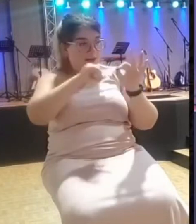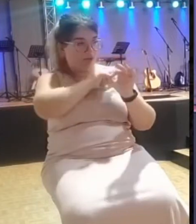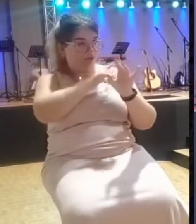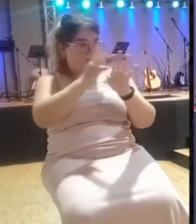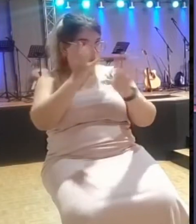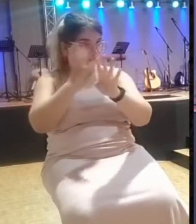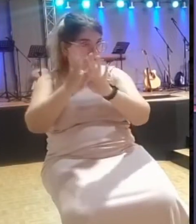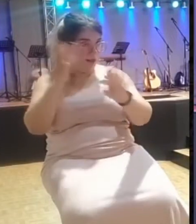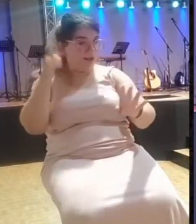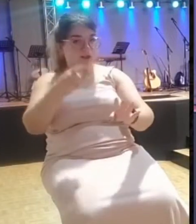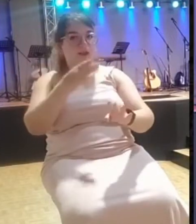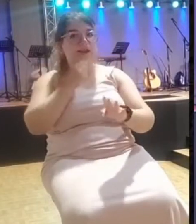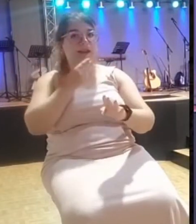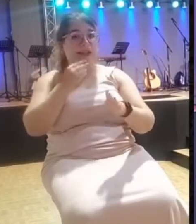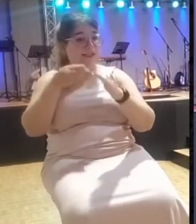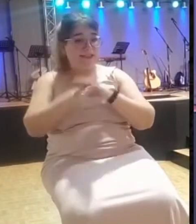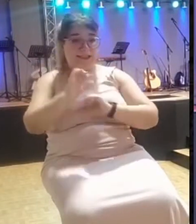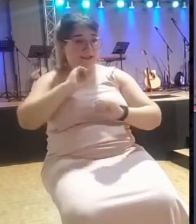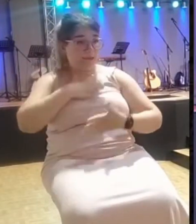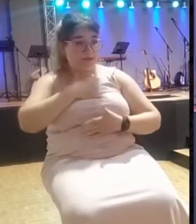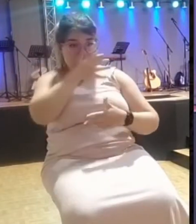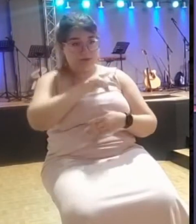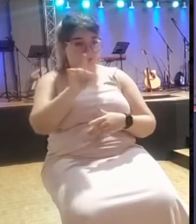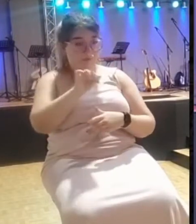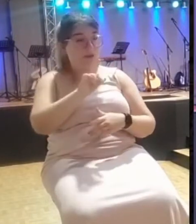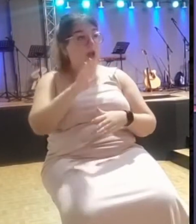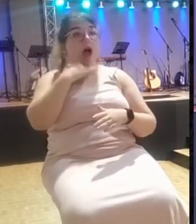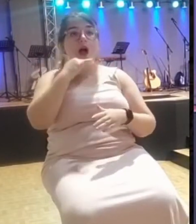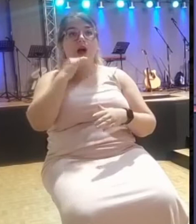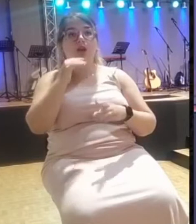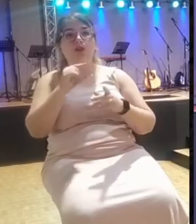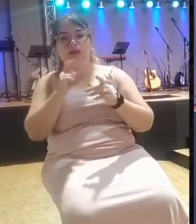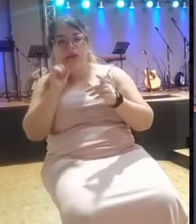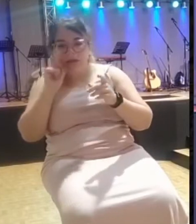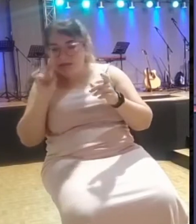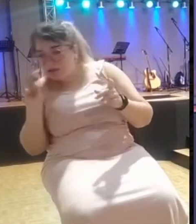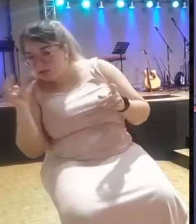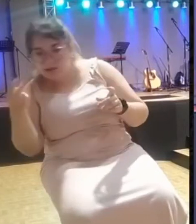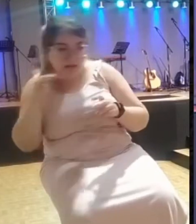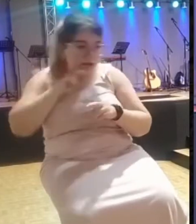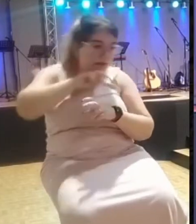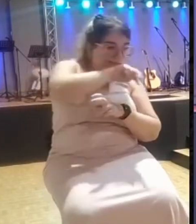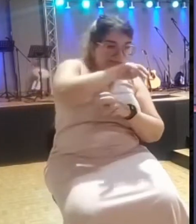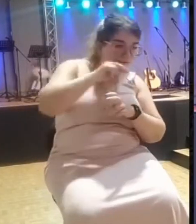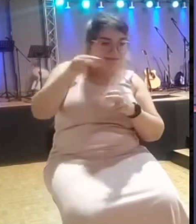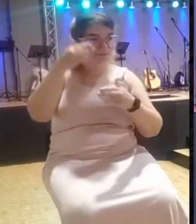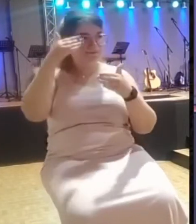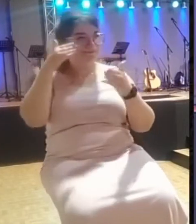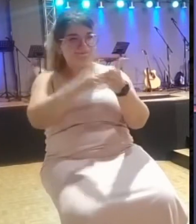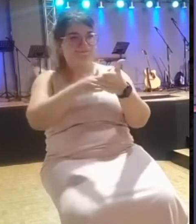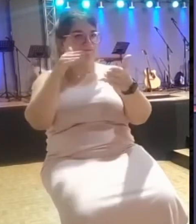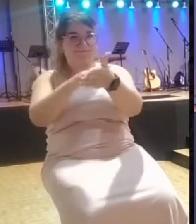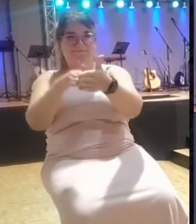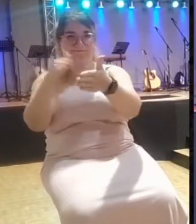sorpresa. Si quieren entrar por otro lugar y entonces quieren entrar y tampoco pueden porque se